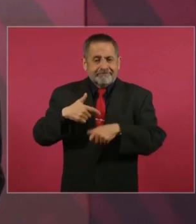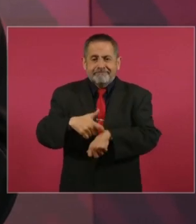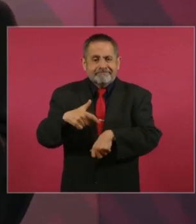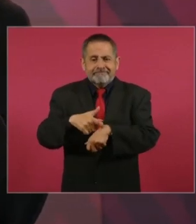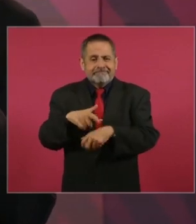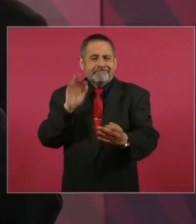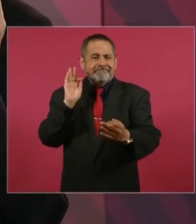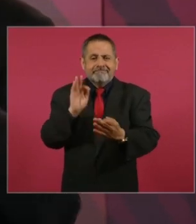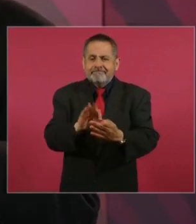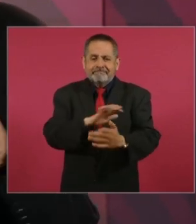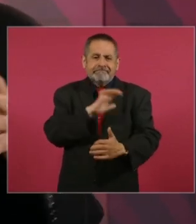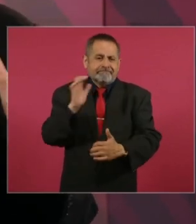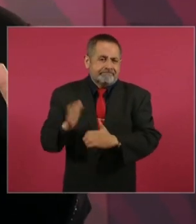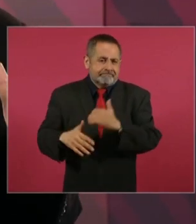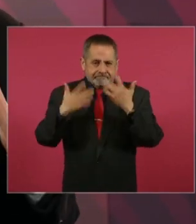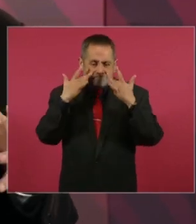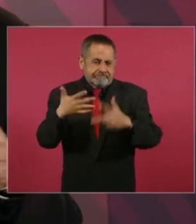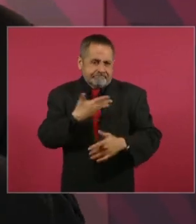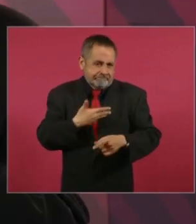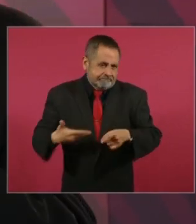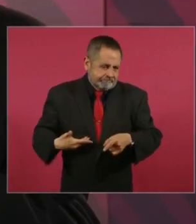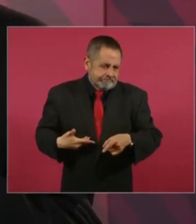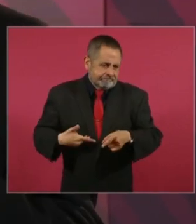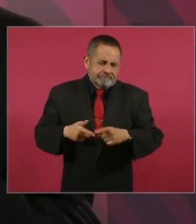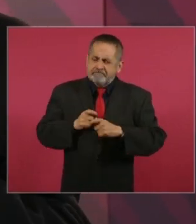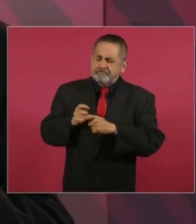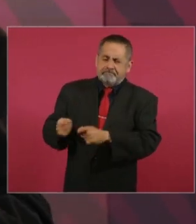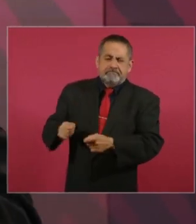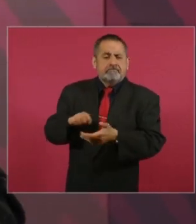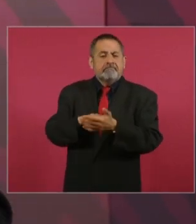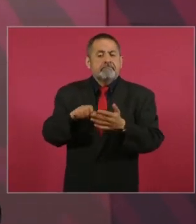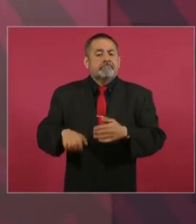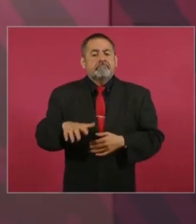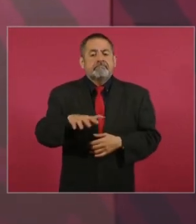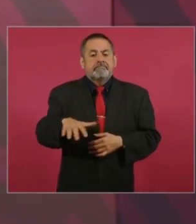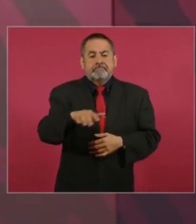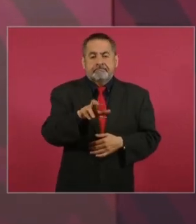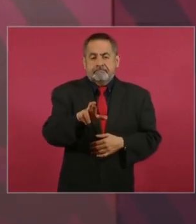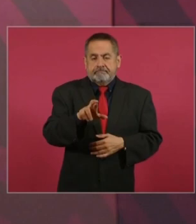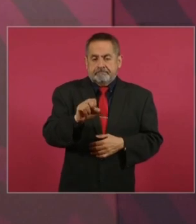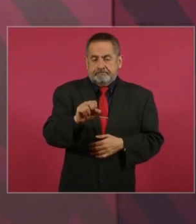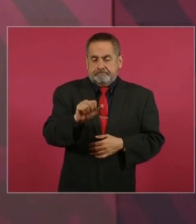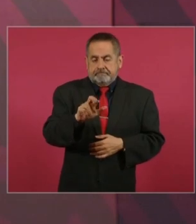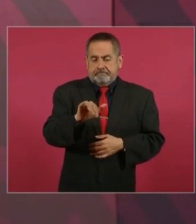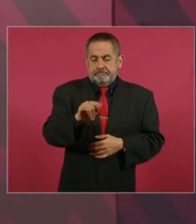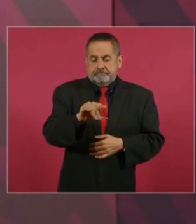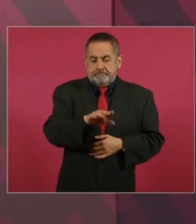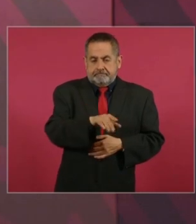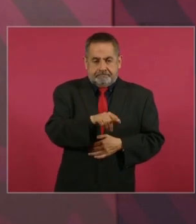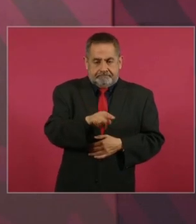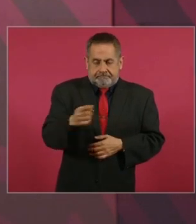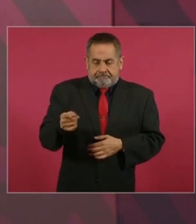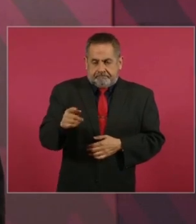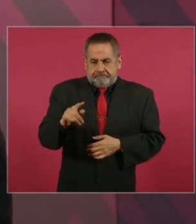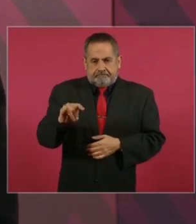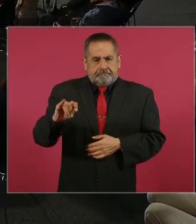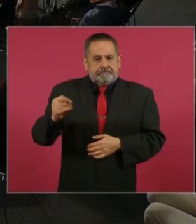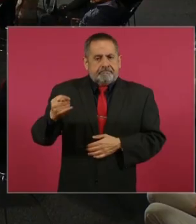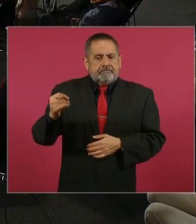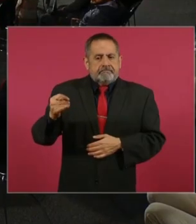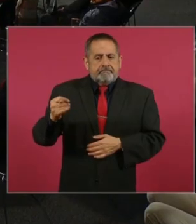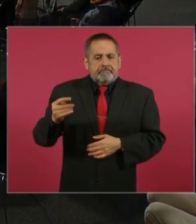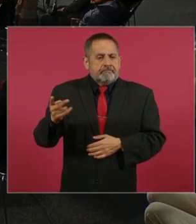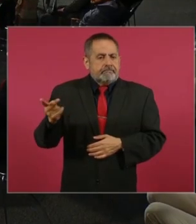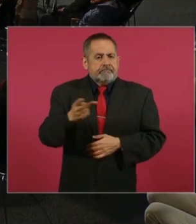por ejemplo, esto de Rosarito y Tijuana es un convenio